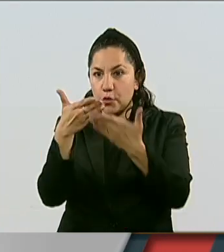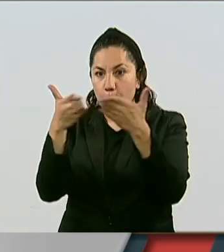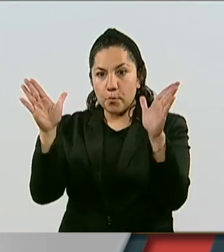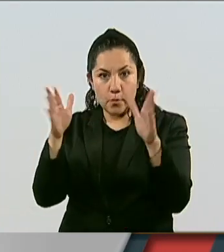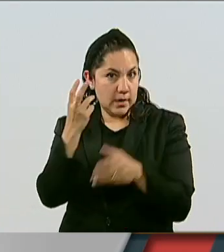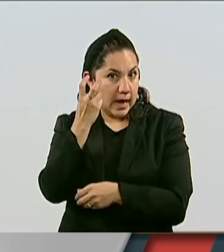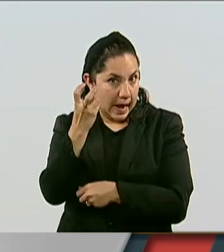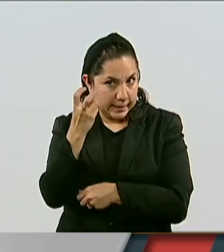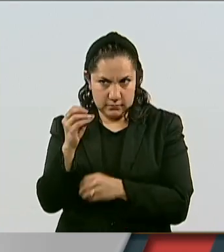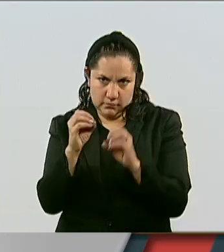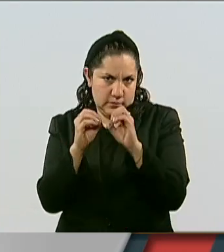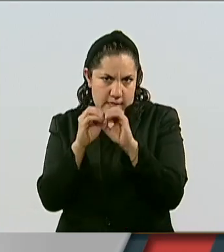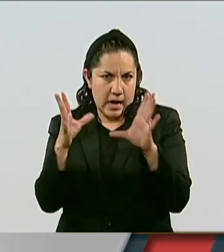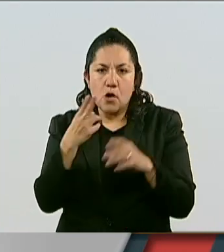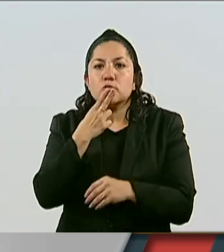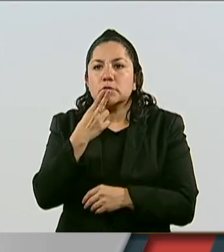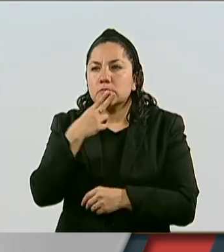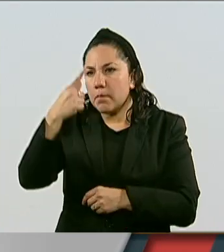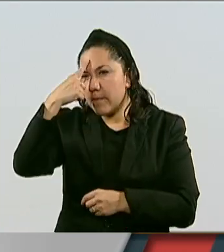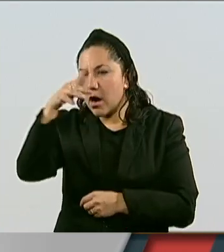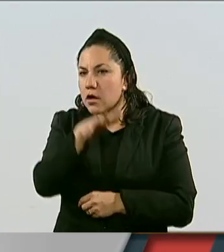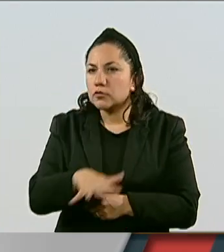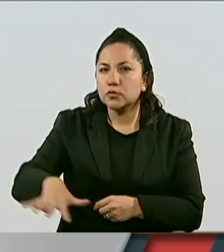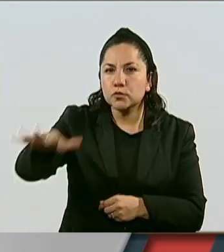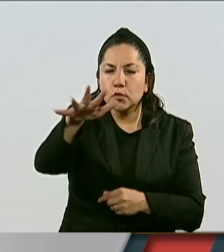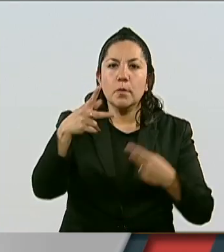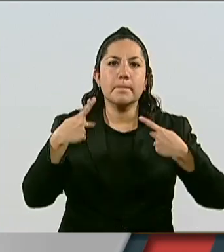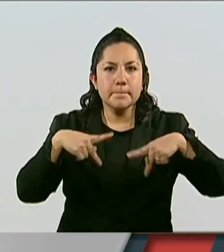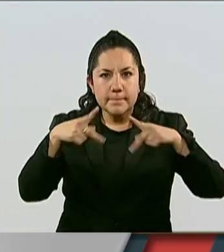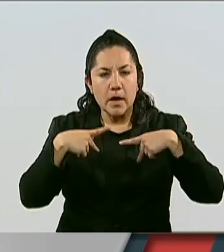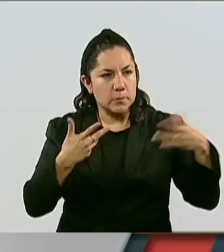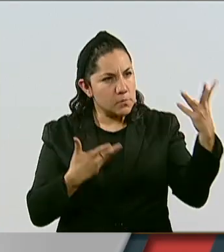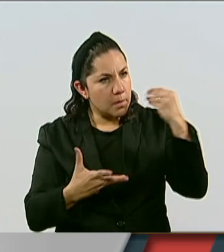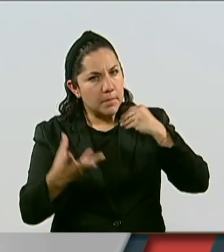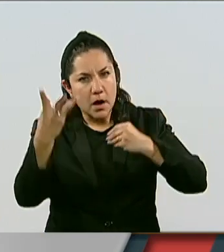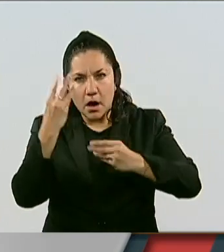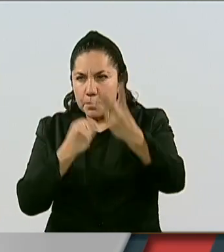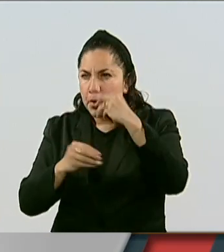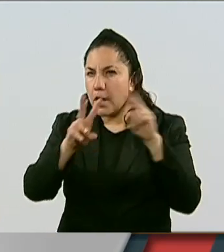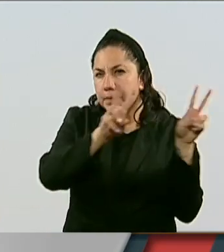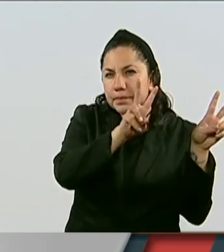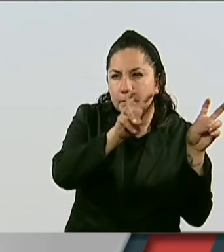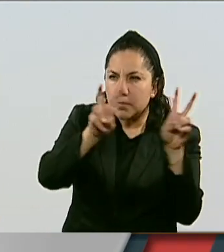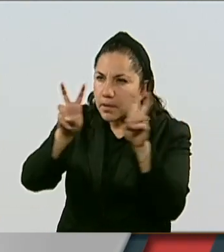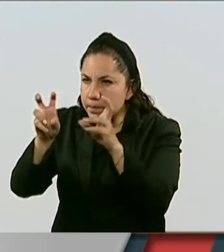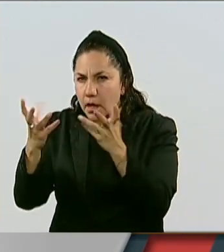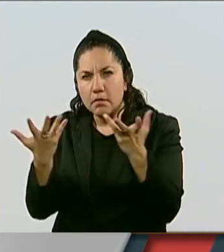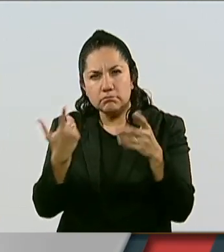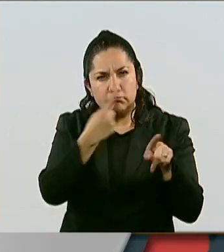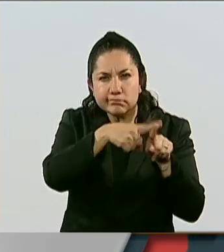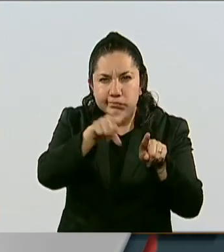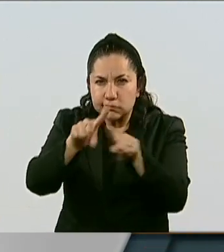pueblo, así como la importante tarea editorial que desde nuestro gobierno se realiza para lograr superar el…